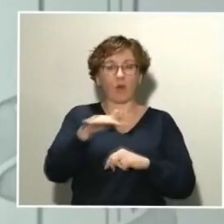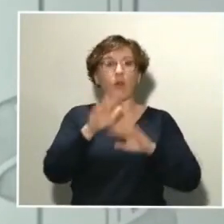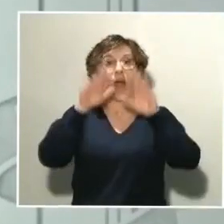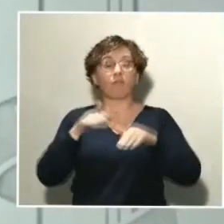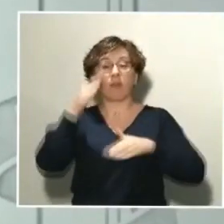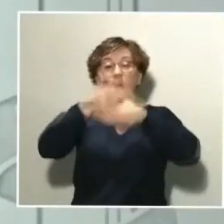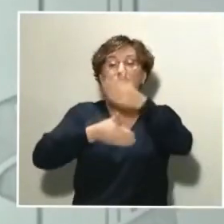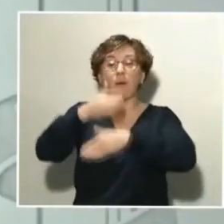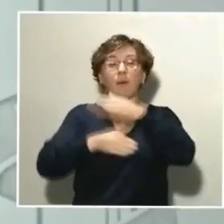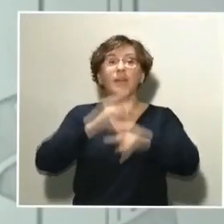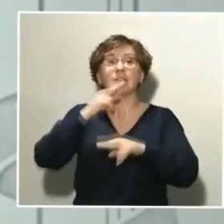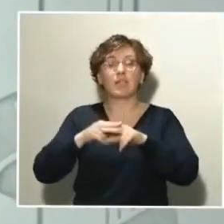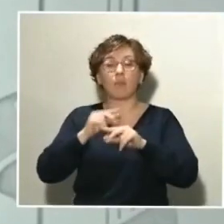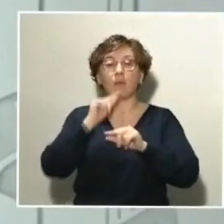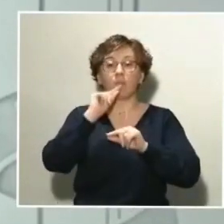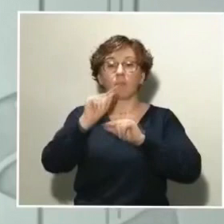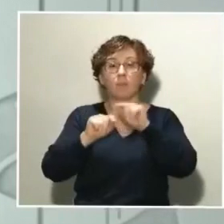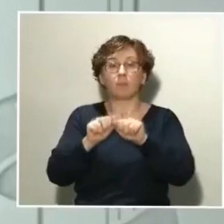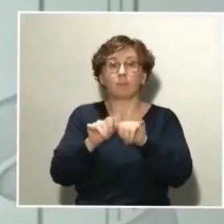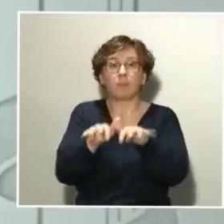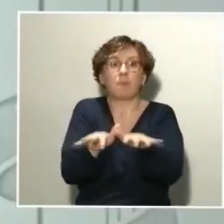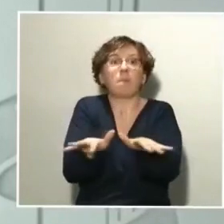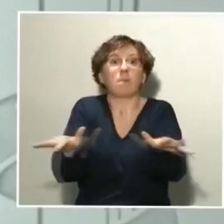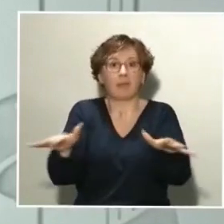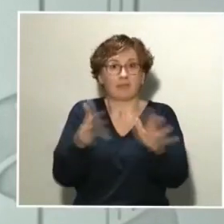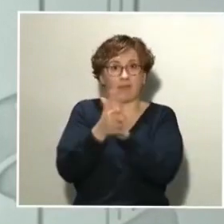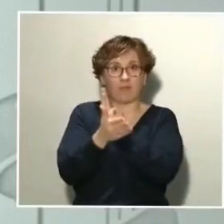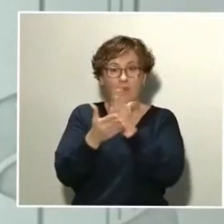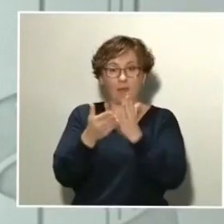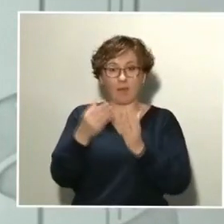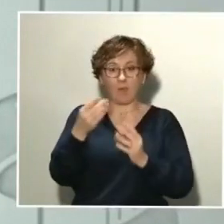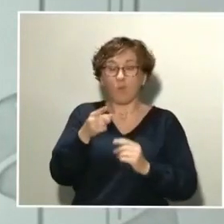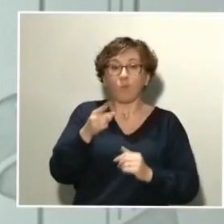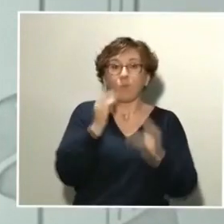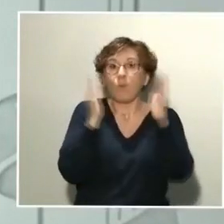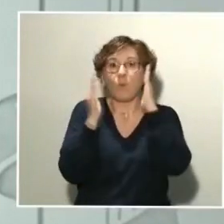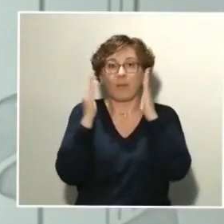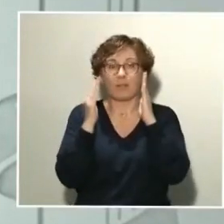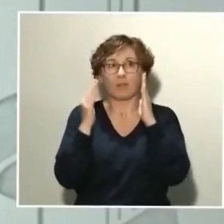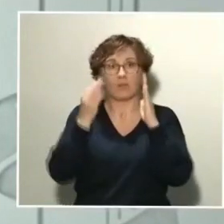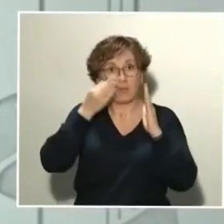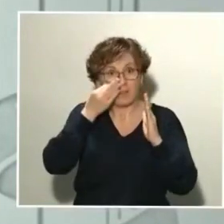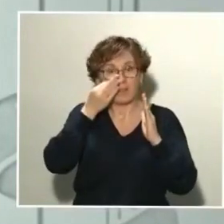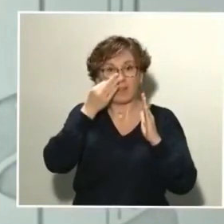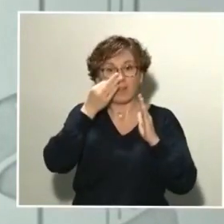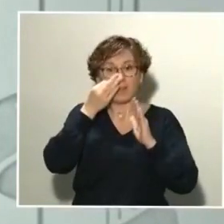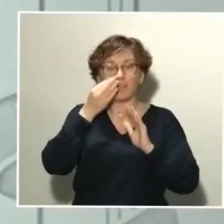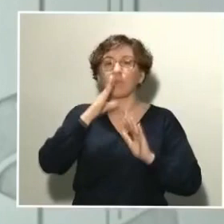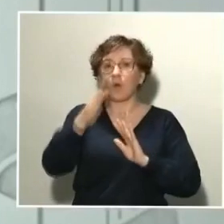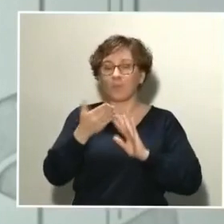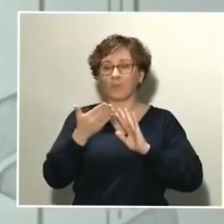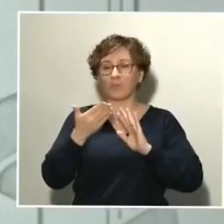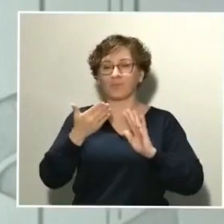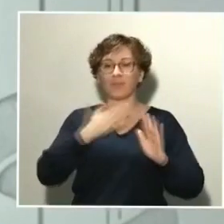llamamos, en los que se puedan contagiar muchas personas en un momento en el que la cercanía personal es